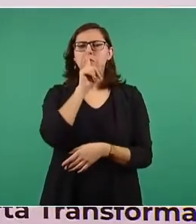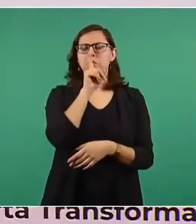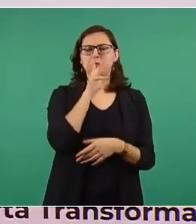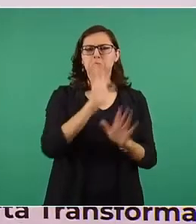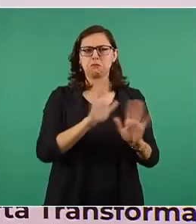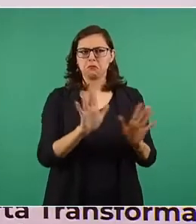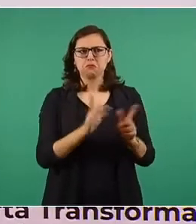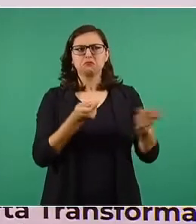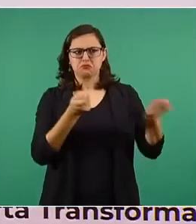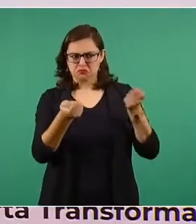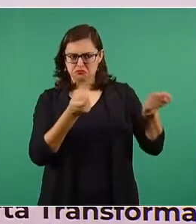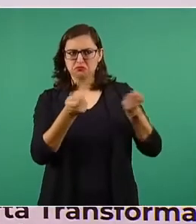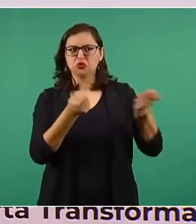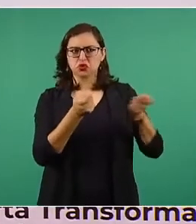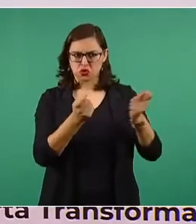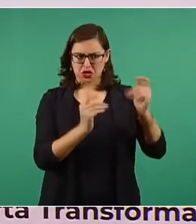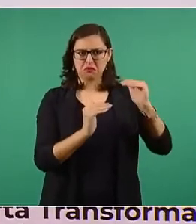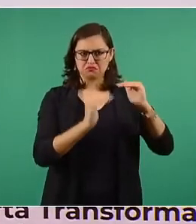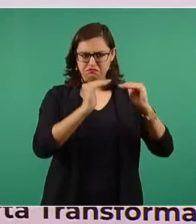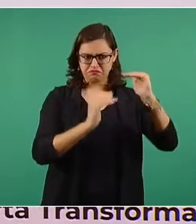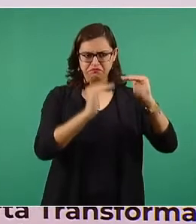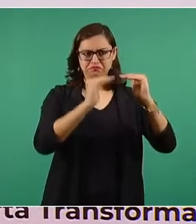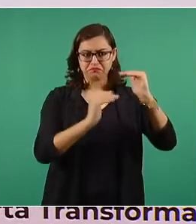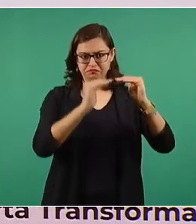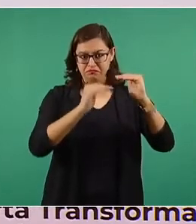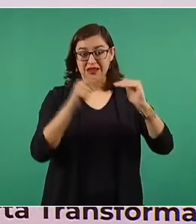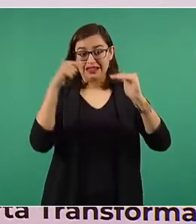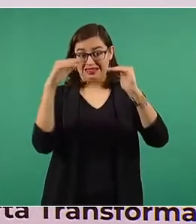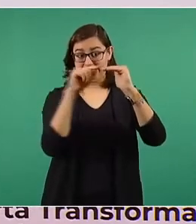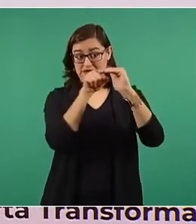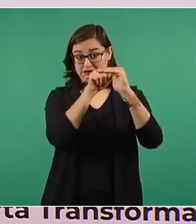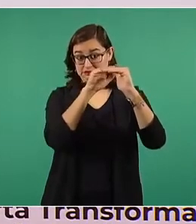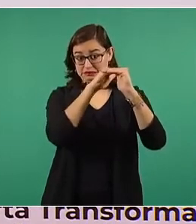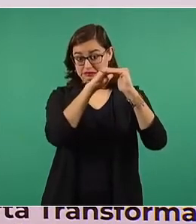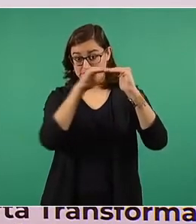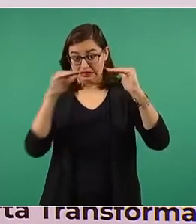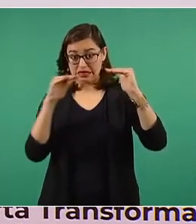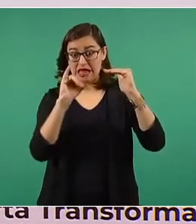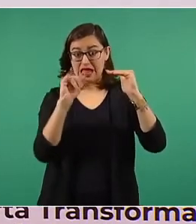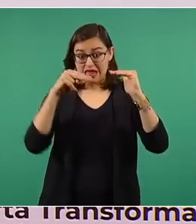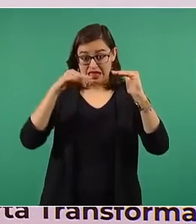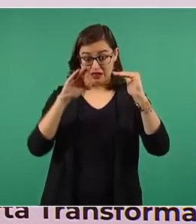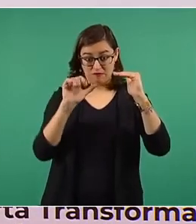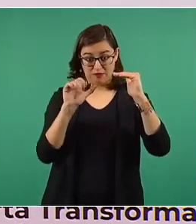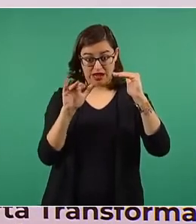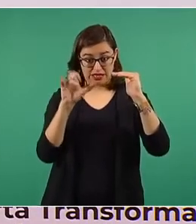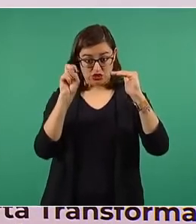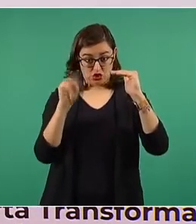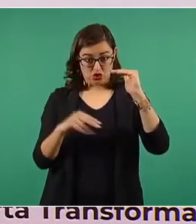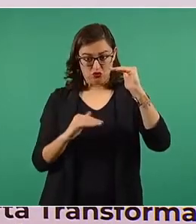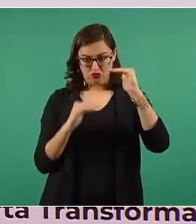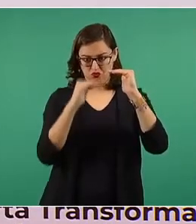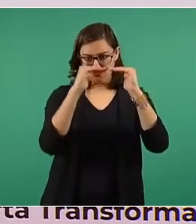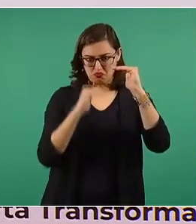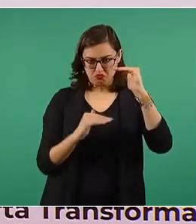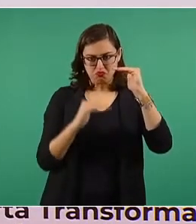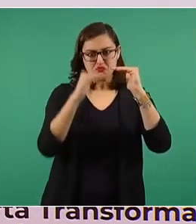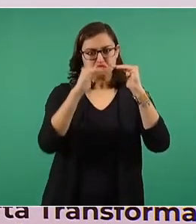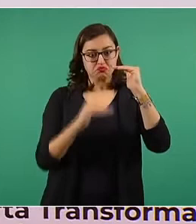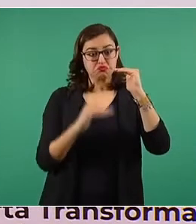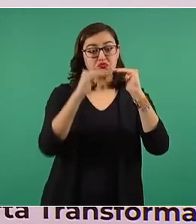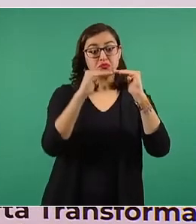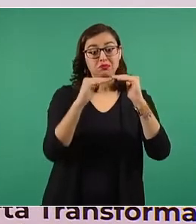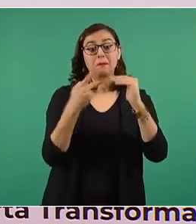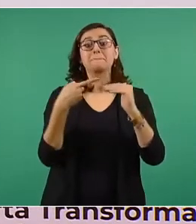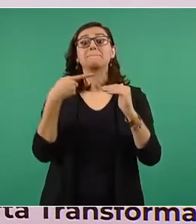poco por encima de la inflación, pero ya vamos a corregir ese aumento muy pronto.